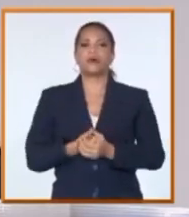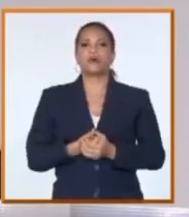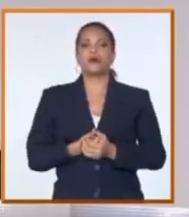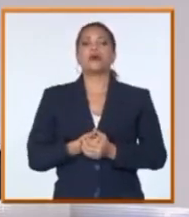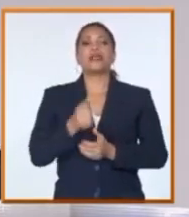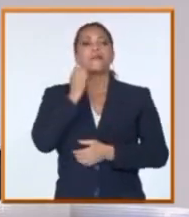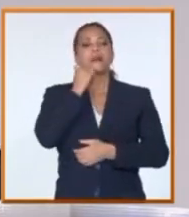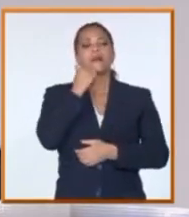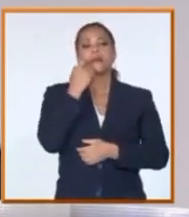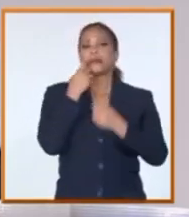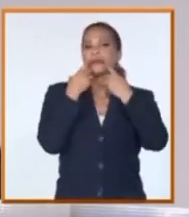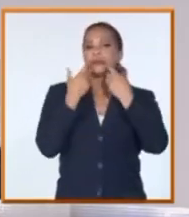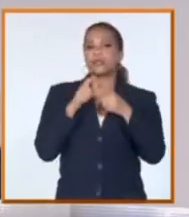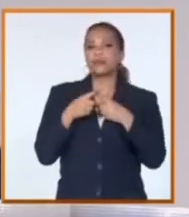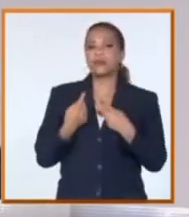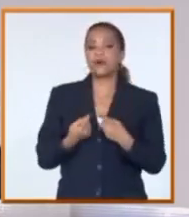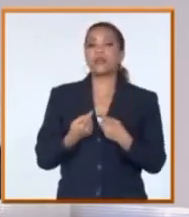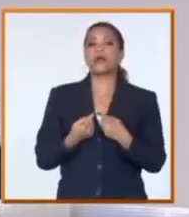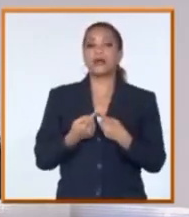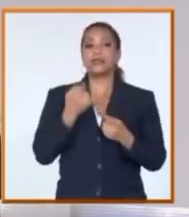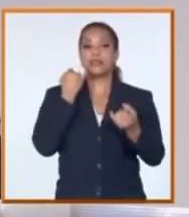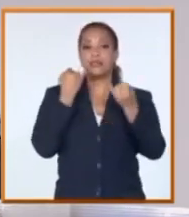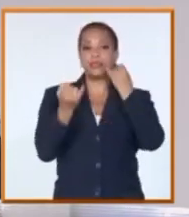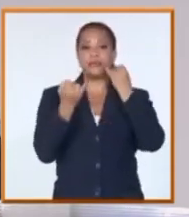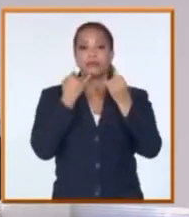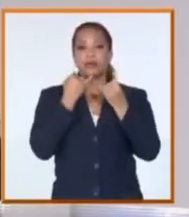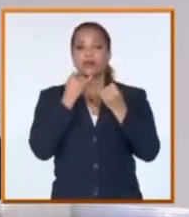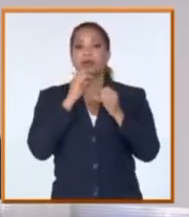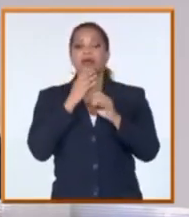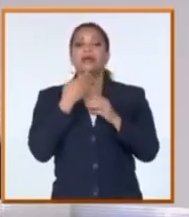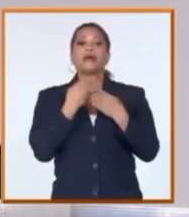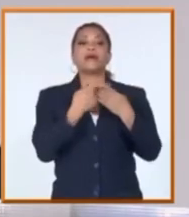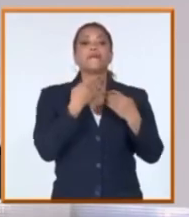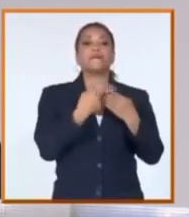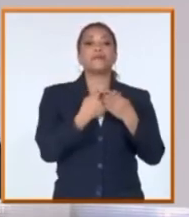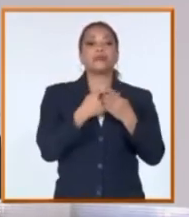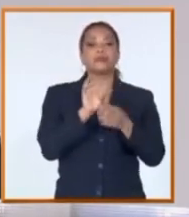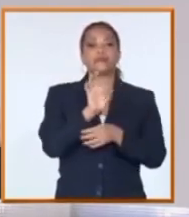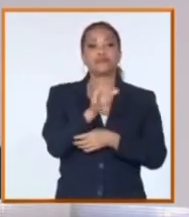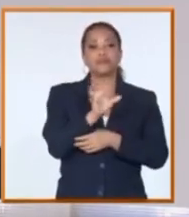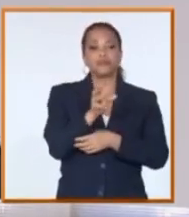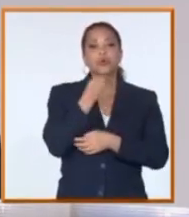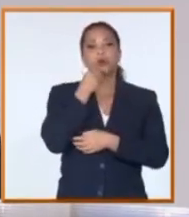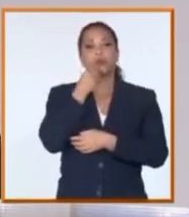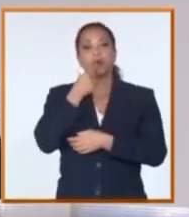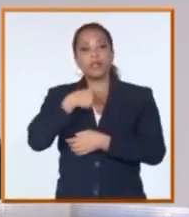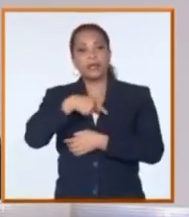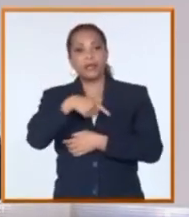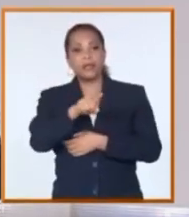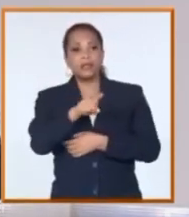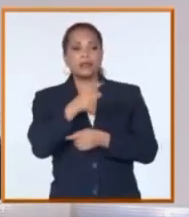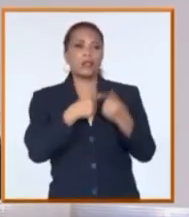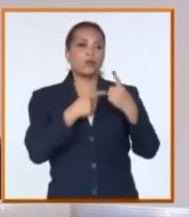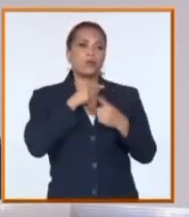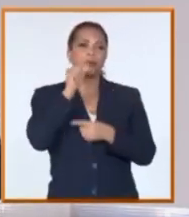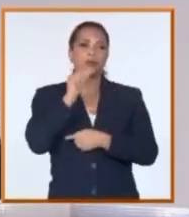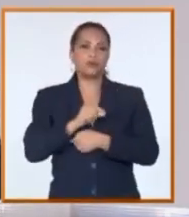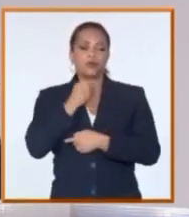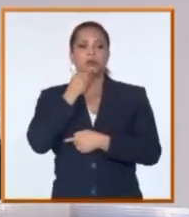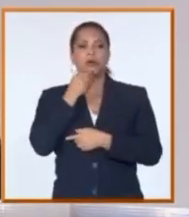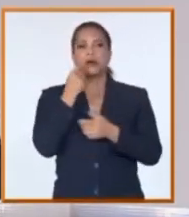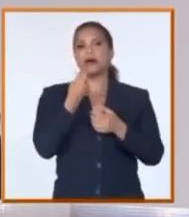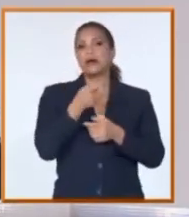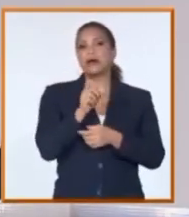significativas en ese sentido. Se han identificado las sucursales bancarias en las que pueden ir o a las que acuden con mayor